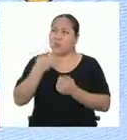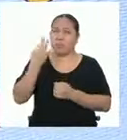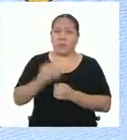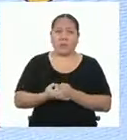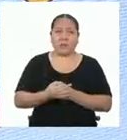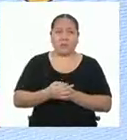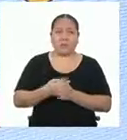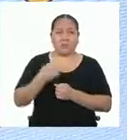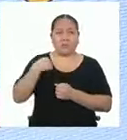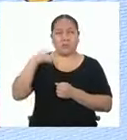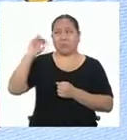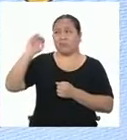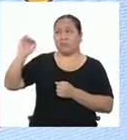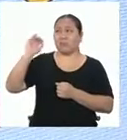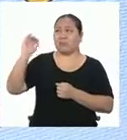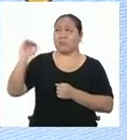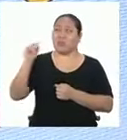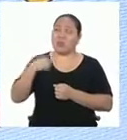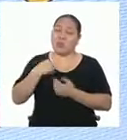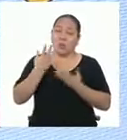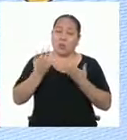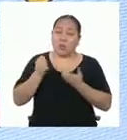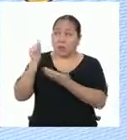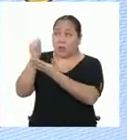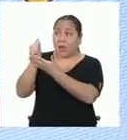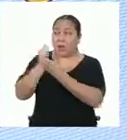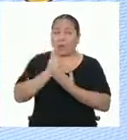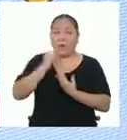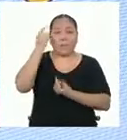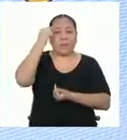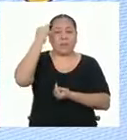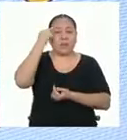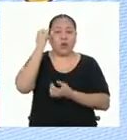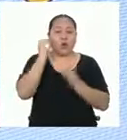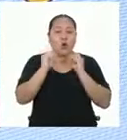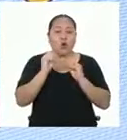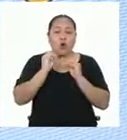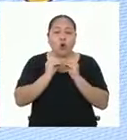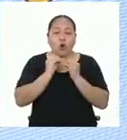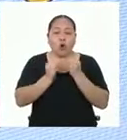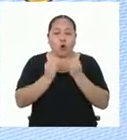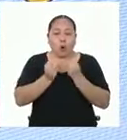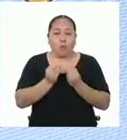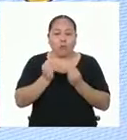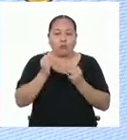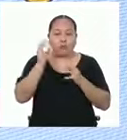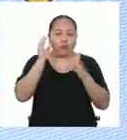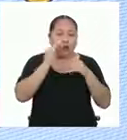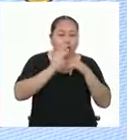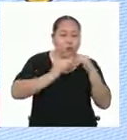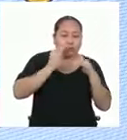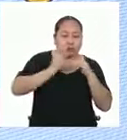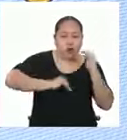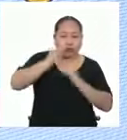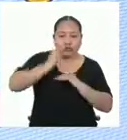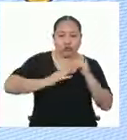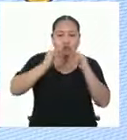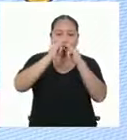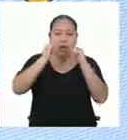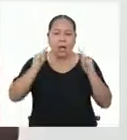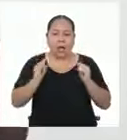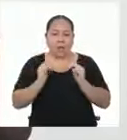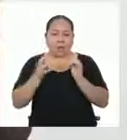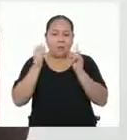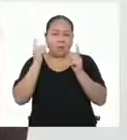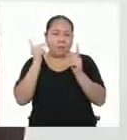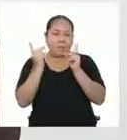Yo justo por eso lo he llamado, porque quisiera que me ayudes a pensar en cómo construir una carpa con las dimensiones adecuadas.